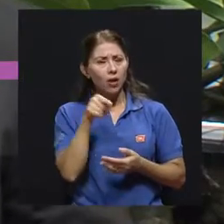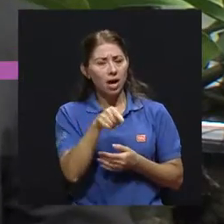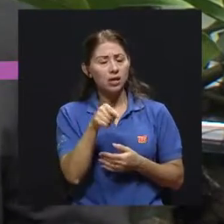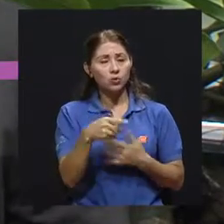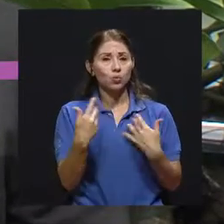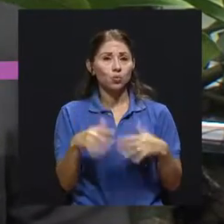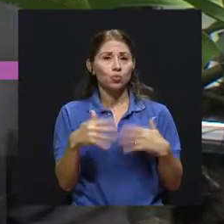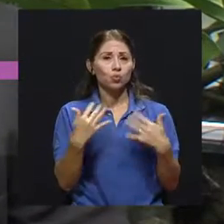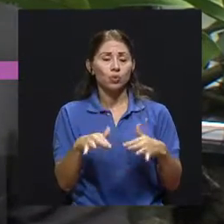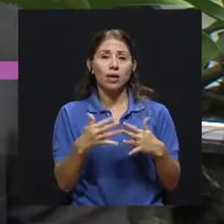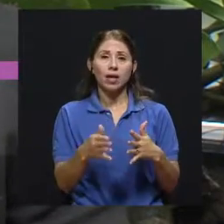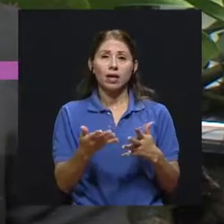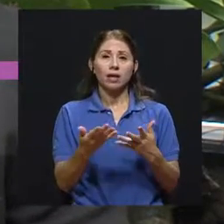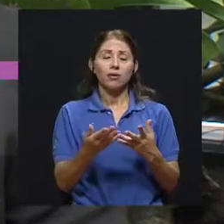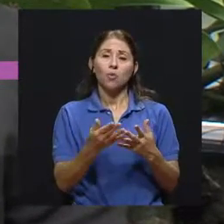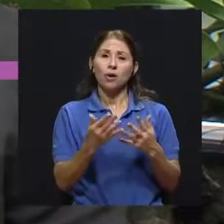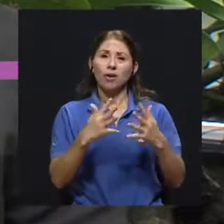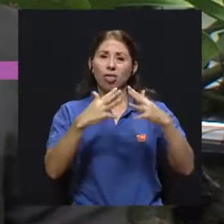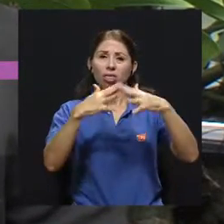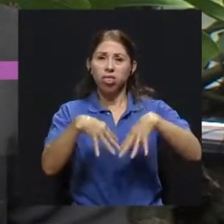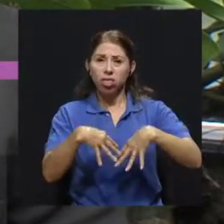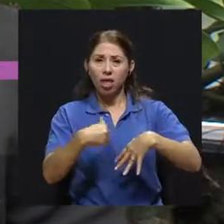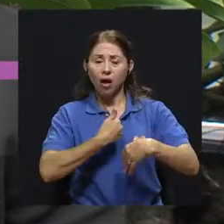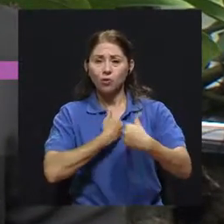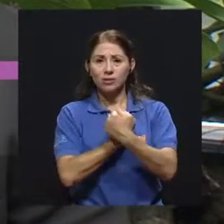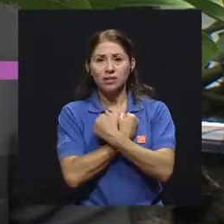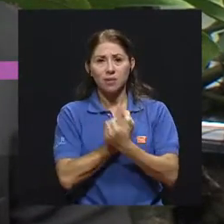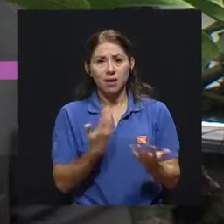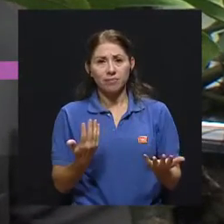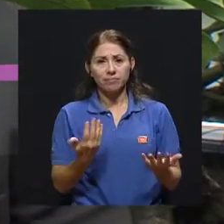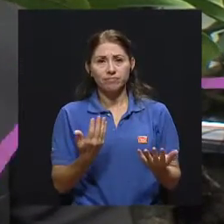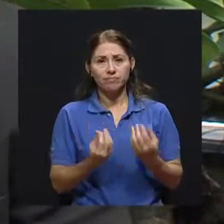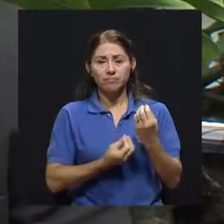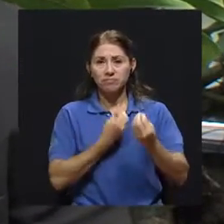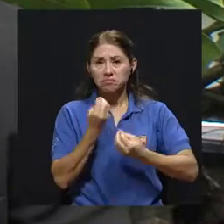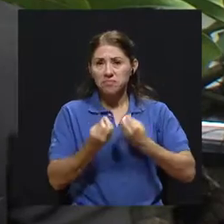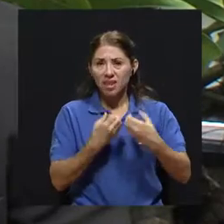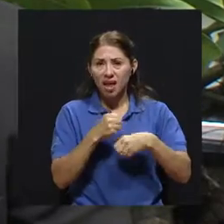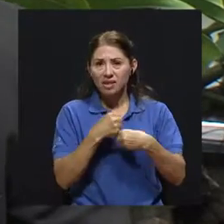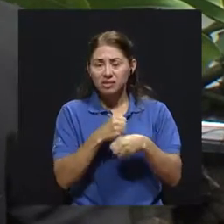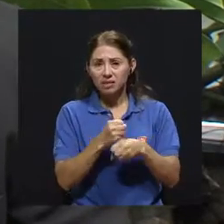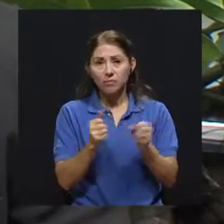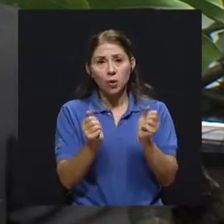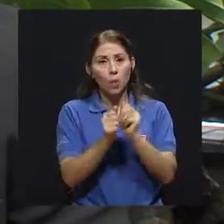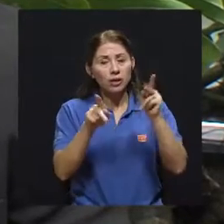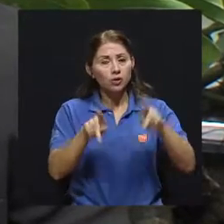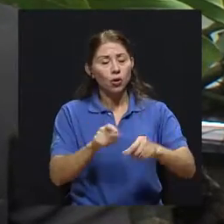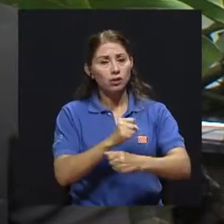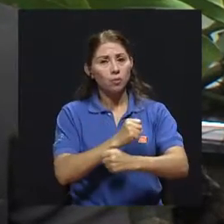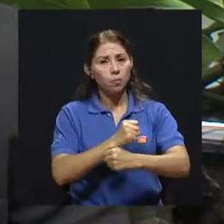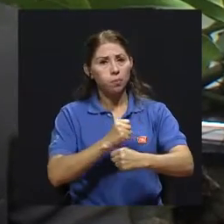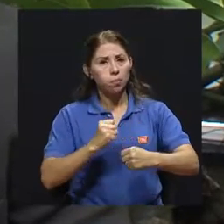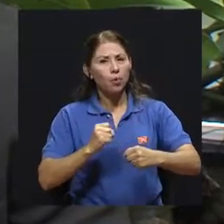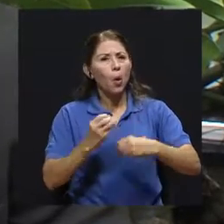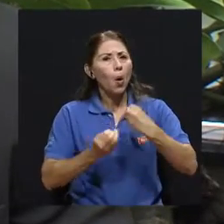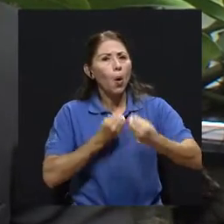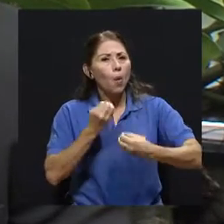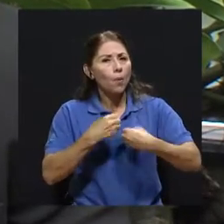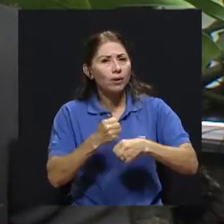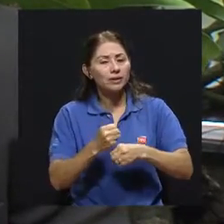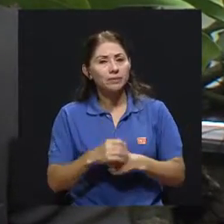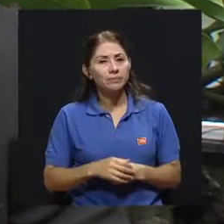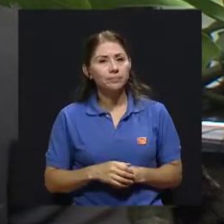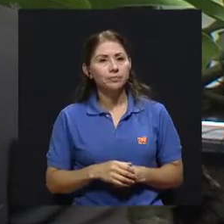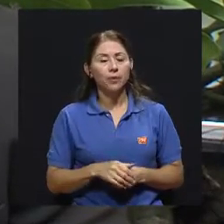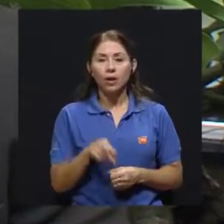yo creo que es de las cosas que más socavan los aspectos de autoestima. ¿Por dónde comenzar, digamos, con estas personas? ¿Por dónde podemos